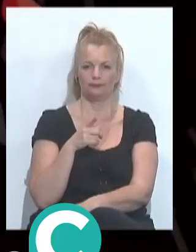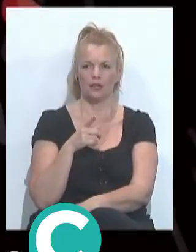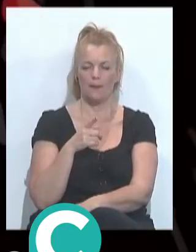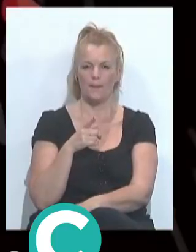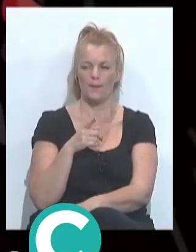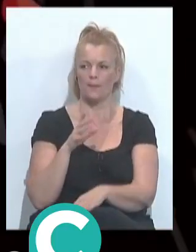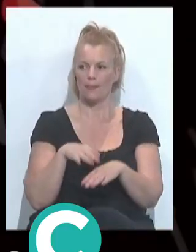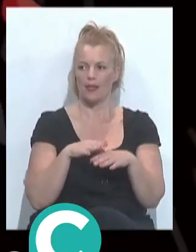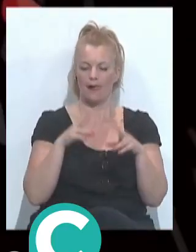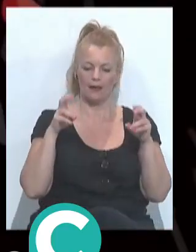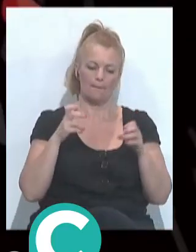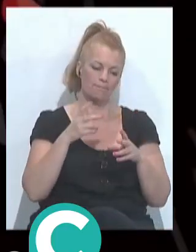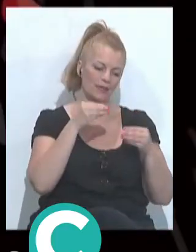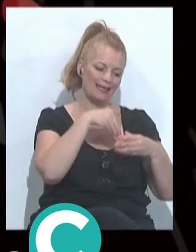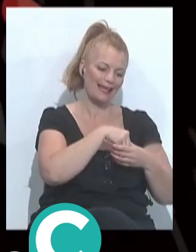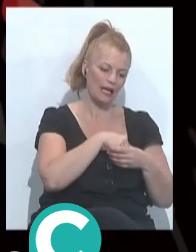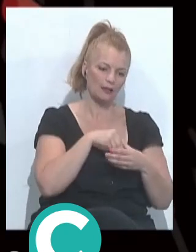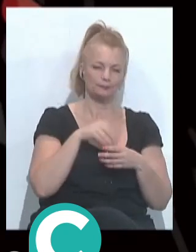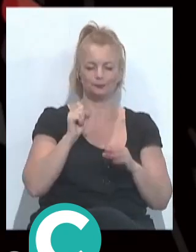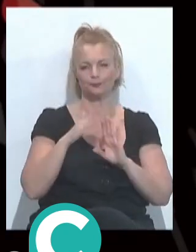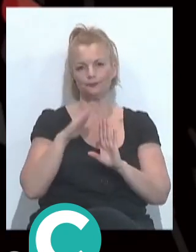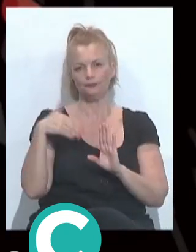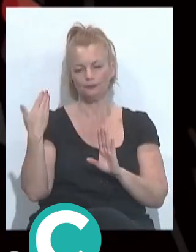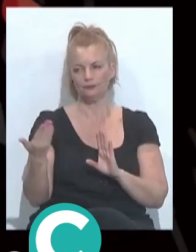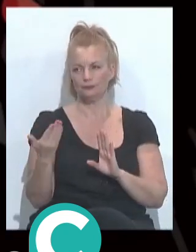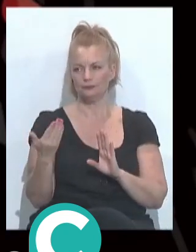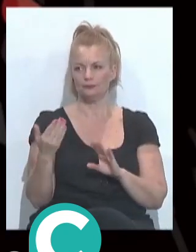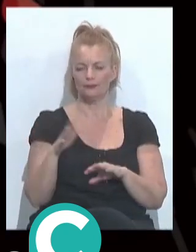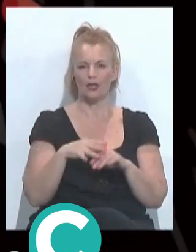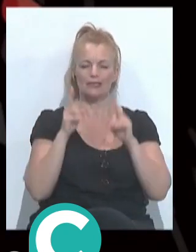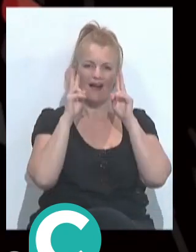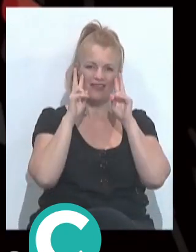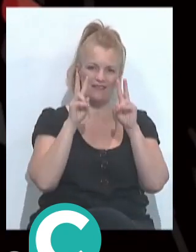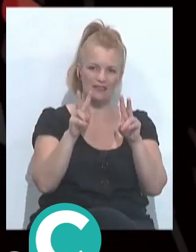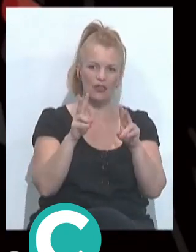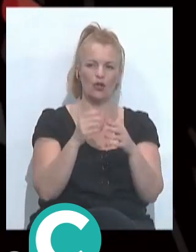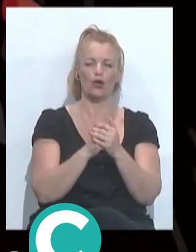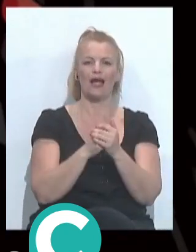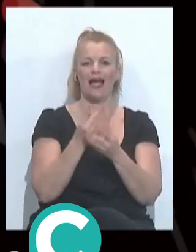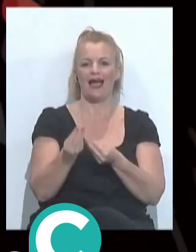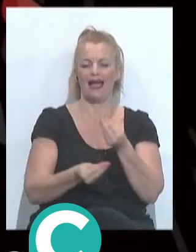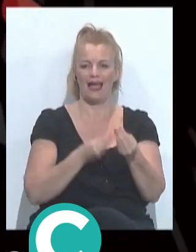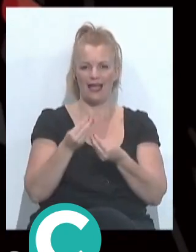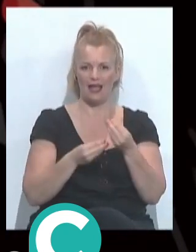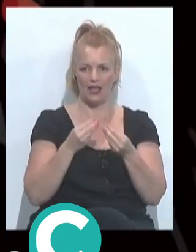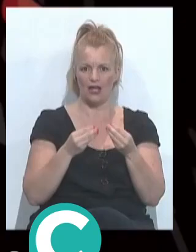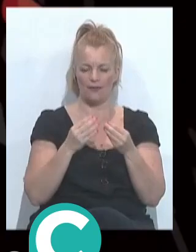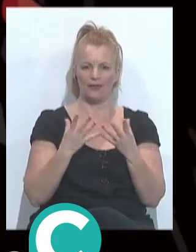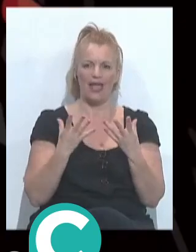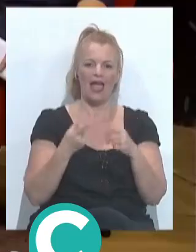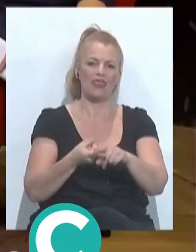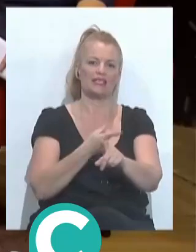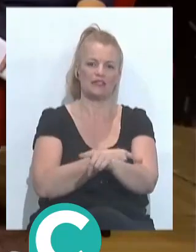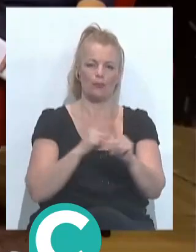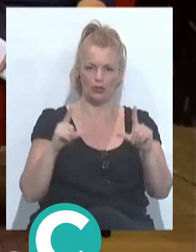Sí, dale. Historias tanto internas, sobre todo externas, ¿no? Que se han visibilizado y es lo que ha hecho que... El excesivo protagonismo.